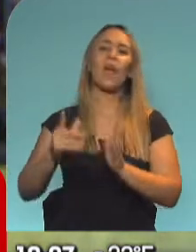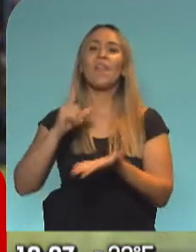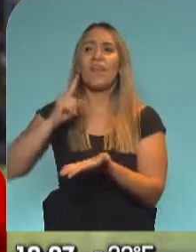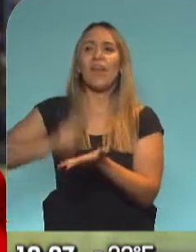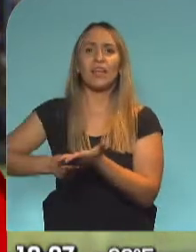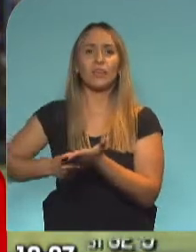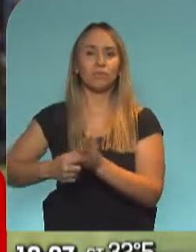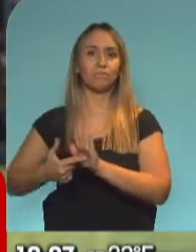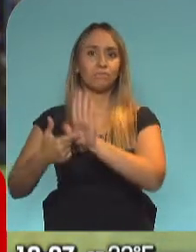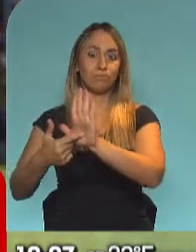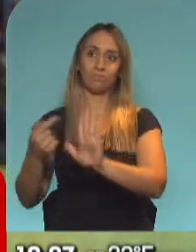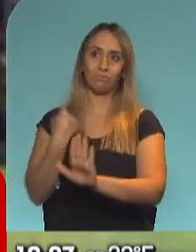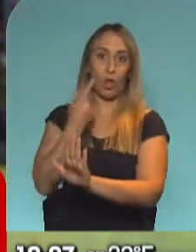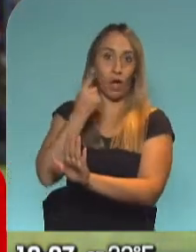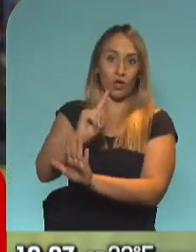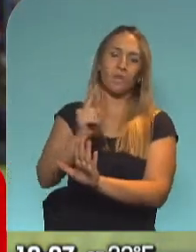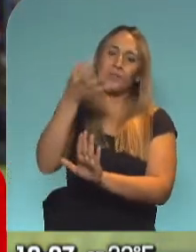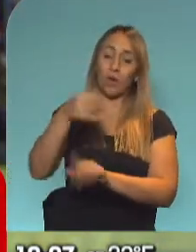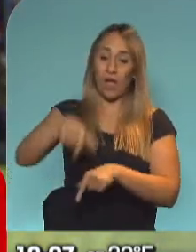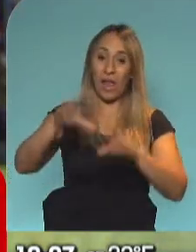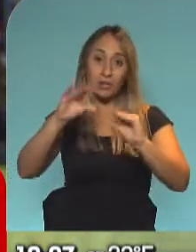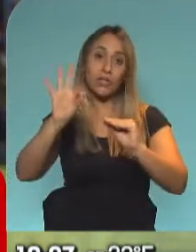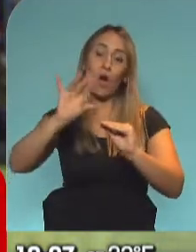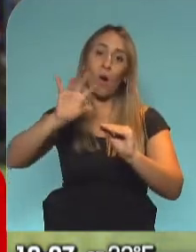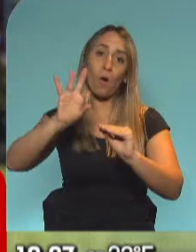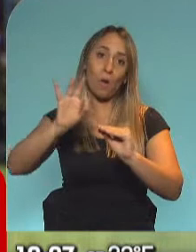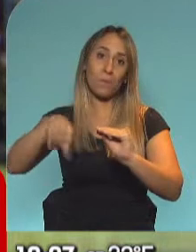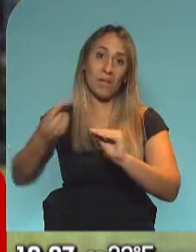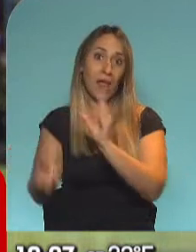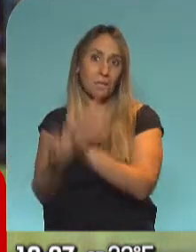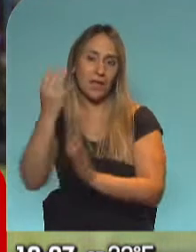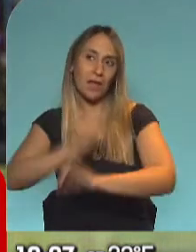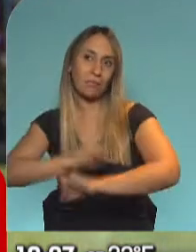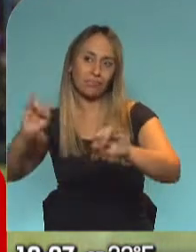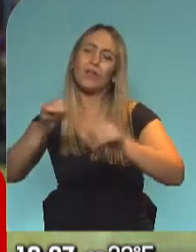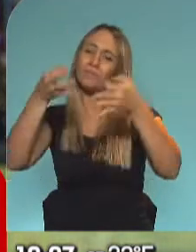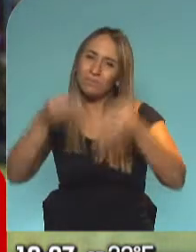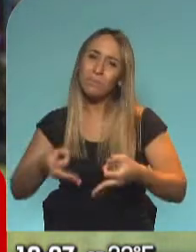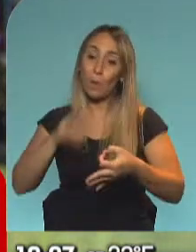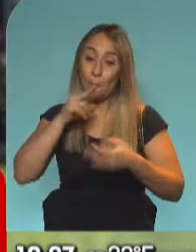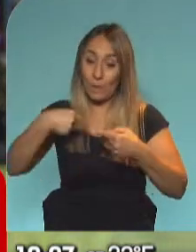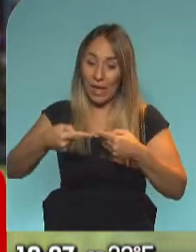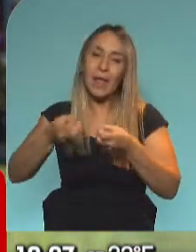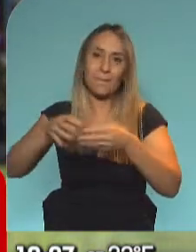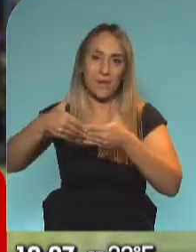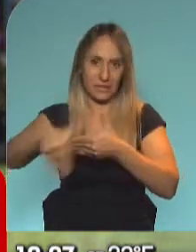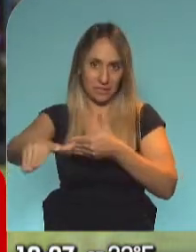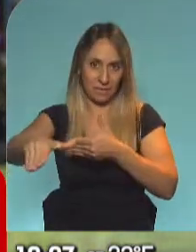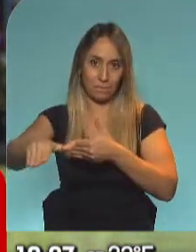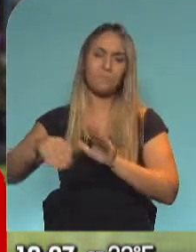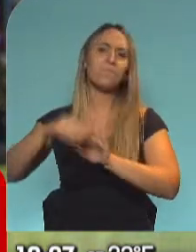probablemente esta noche o a más tardar mañana a la mañana, pero va a empezar a regir a partir de este viernes. Y que, por supuesto, habla de